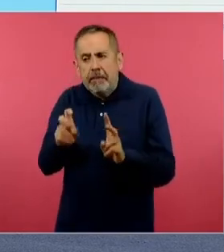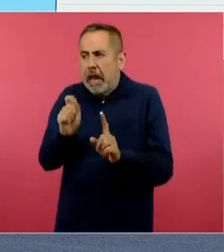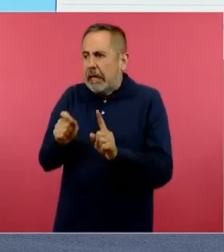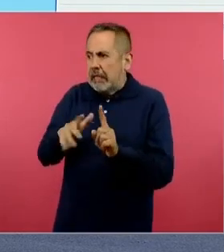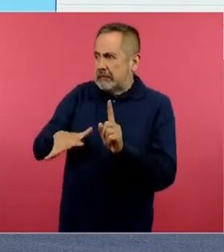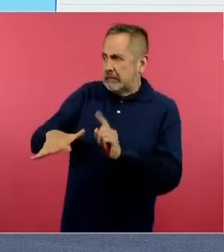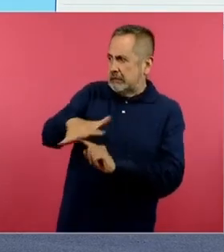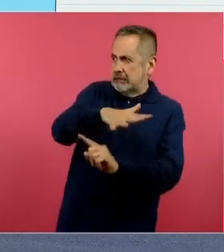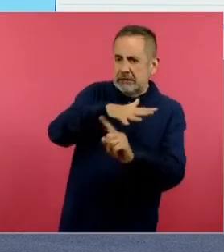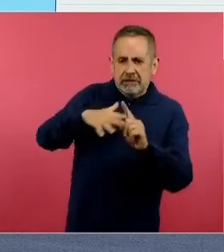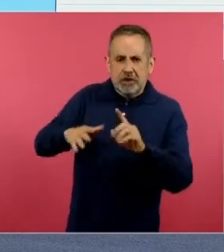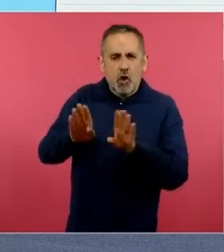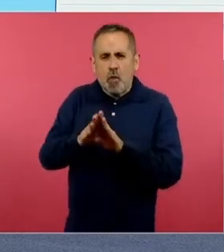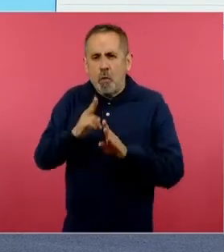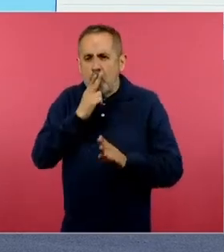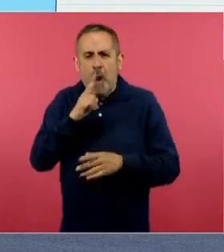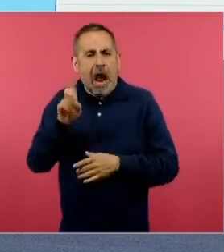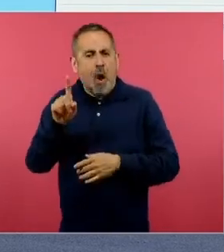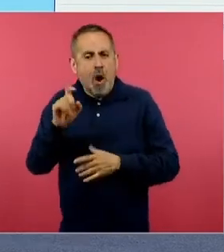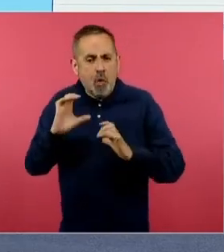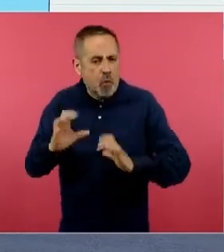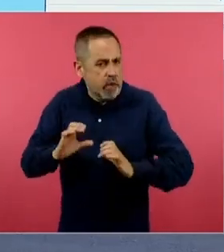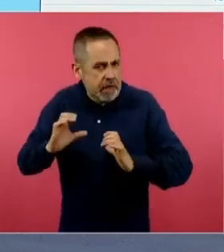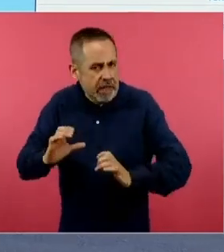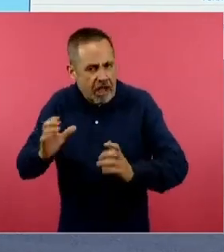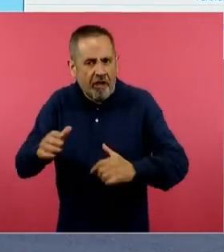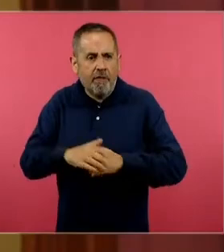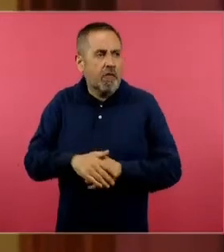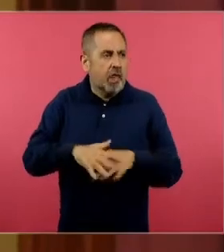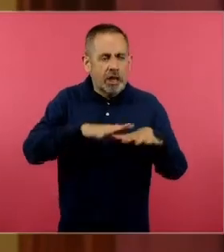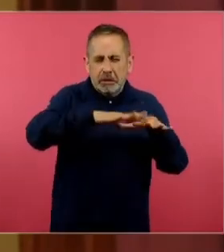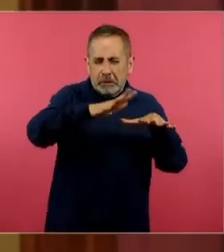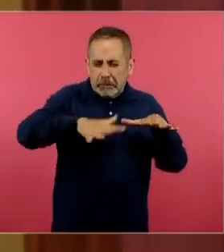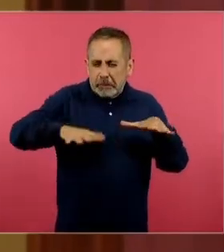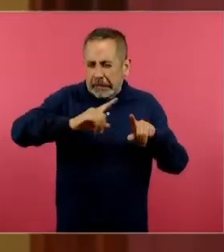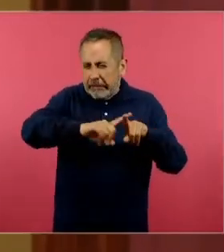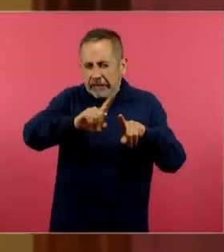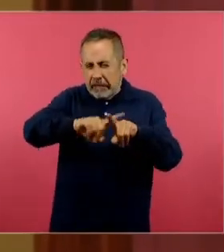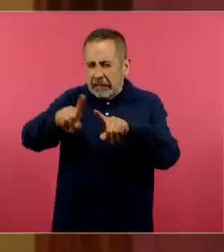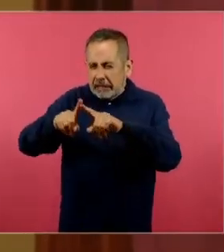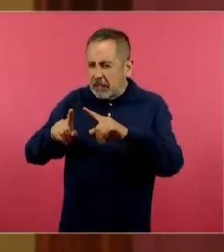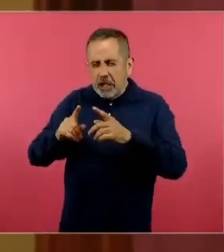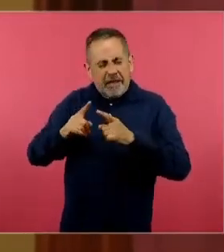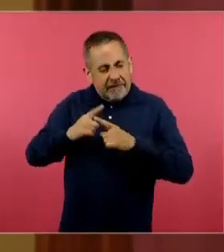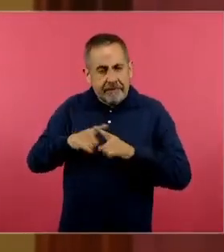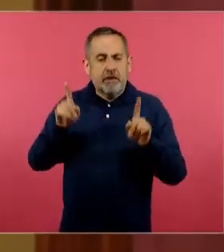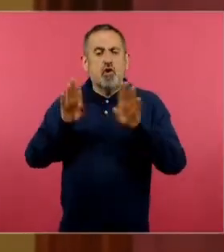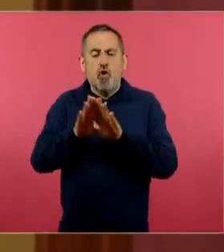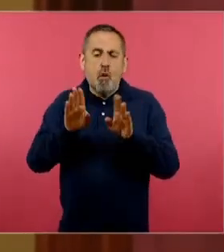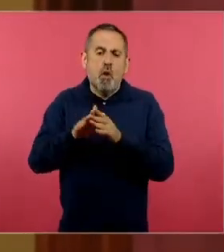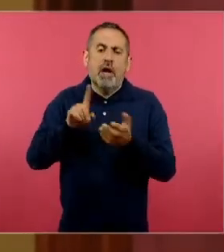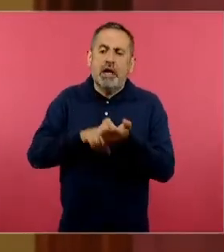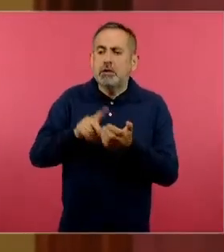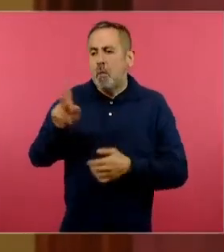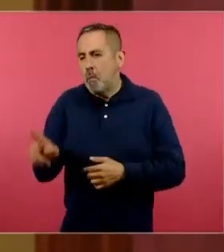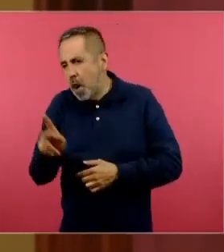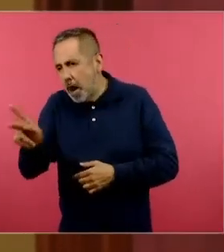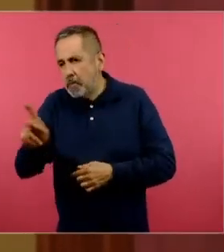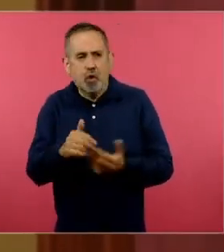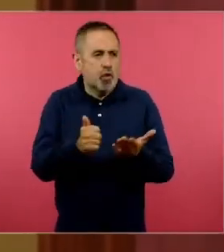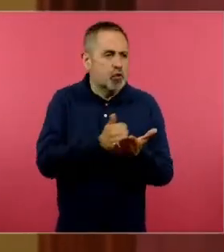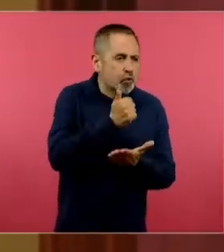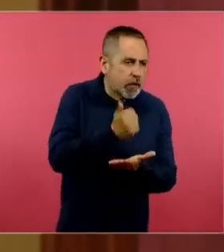ambiente, con el cuidado del agua, el cambio del relieve y el contexto socioformativo rural y urbano.